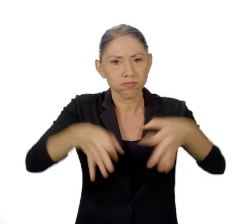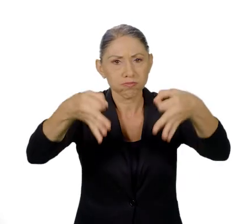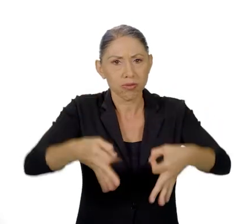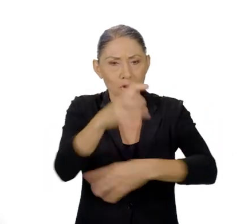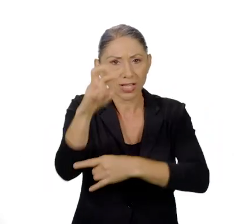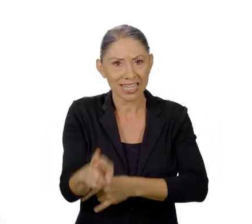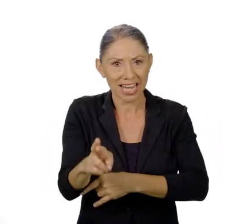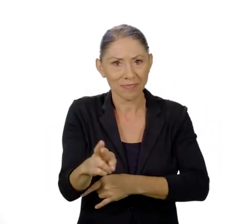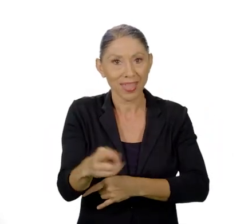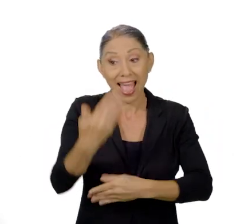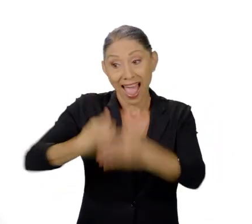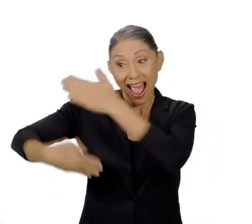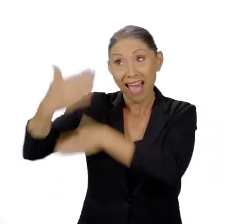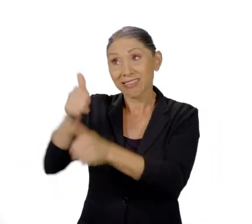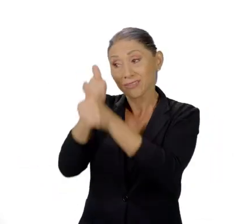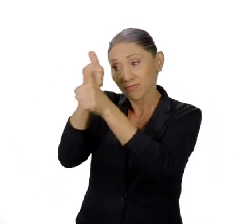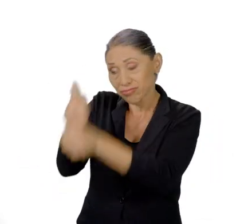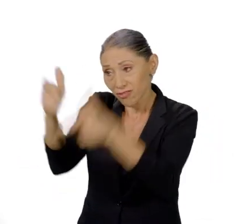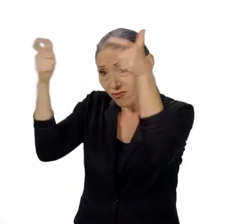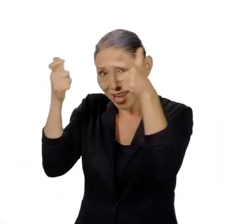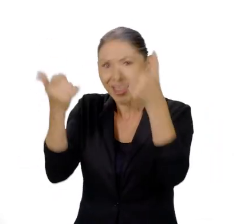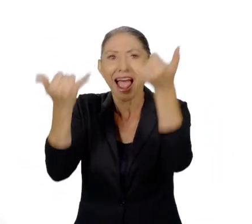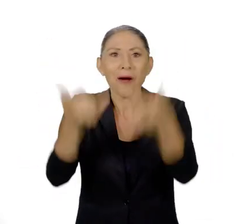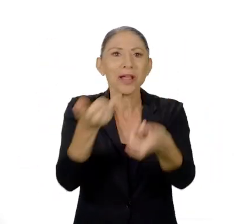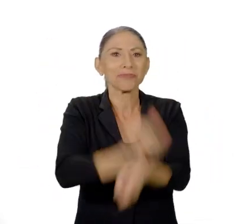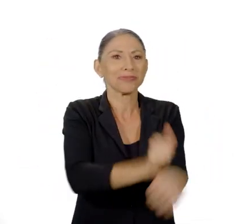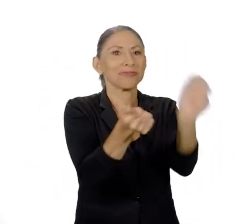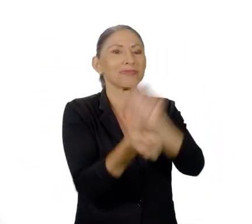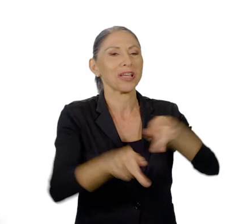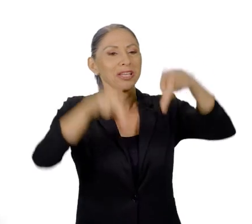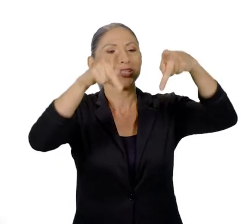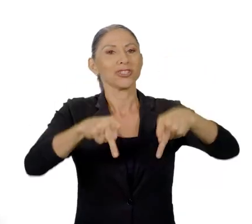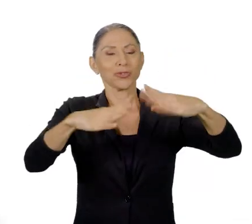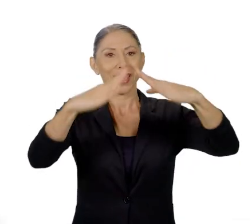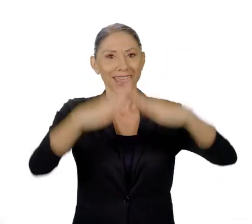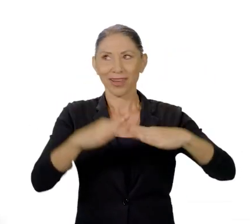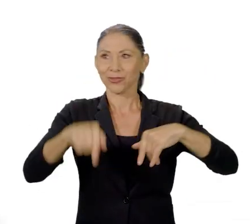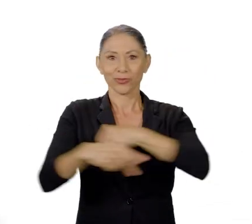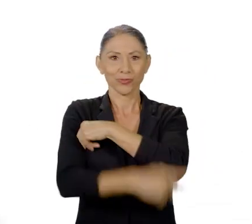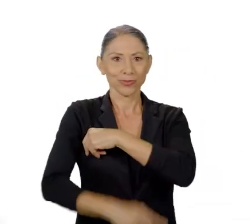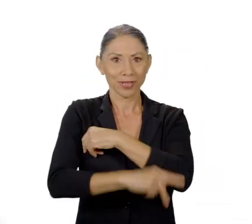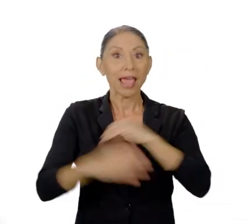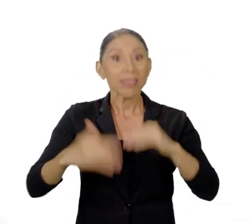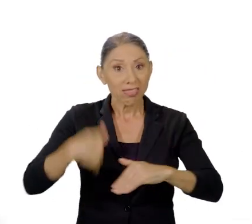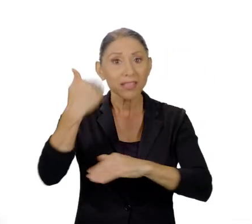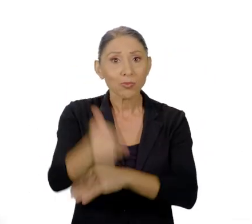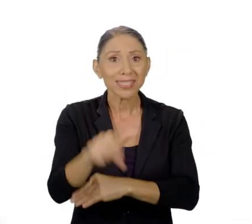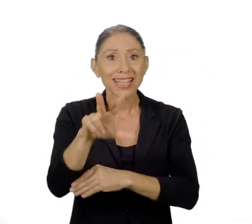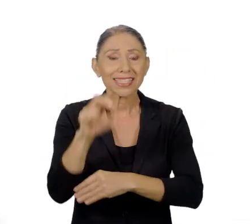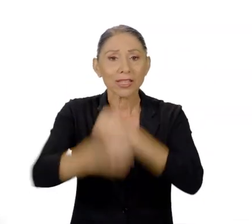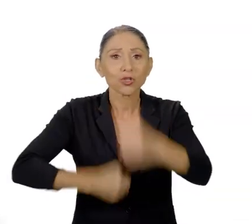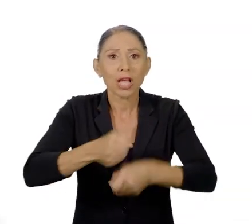Lo anterior permitió pasar de ser súbdito del rey a convertirse en ciudadanos, después de 300 años de